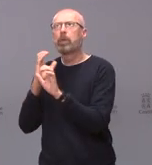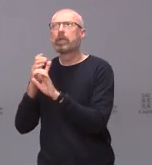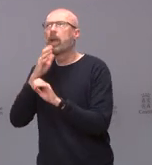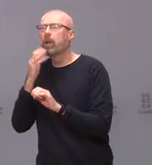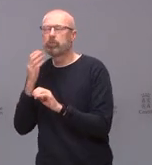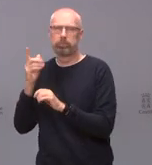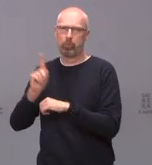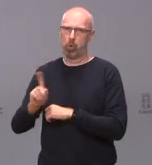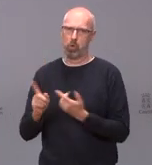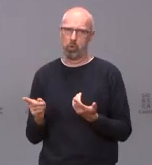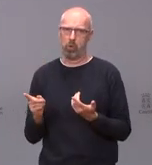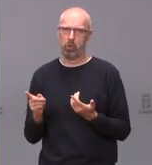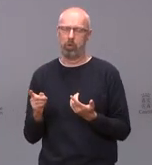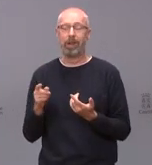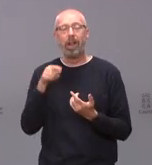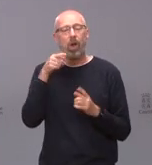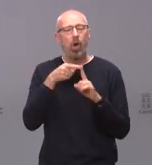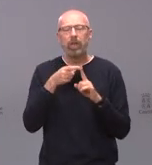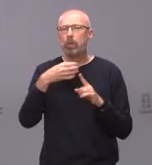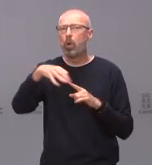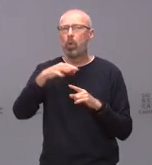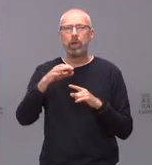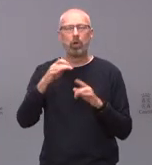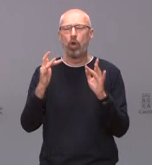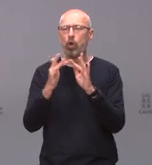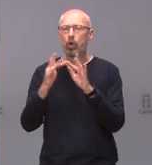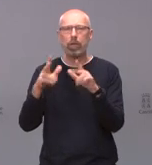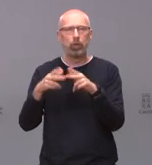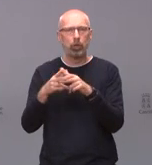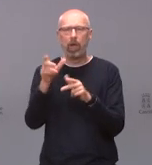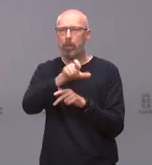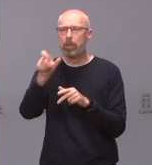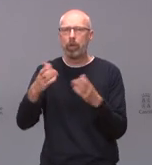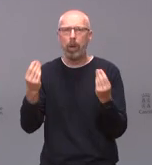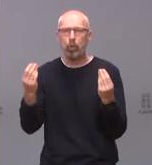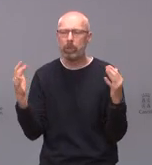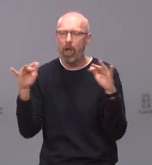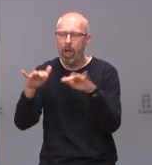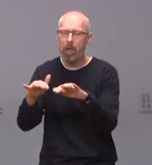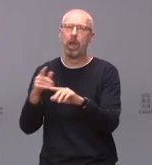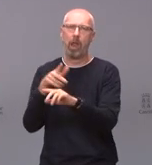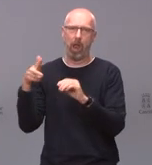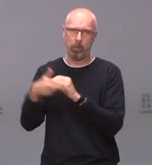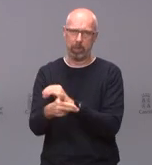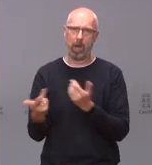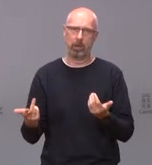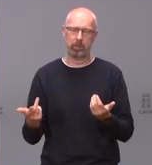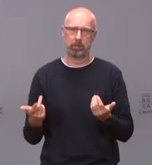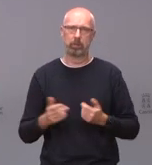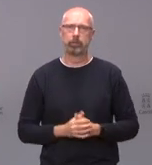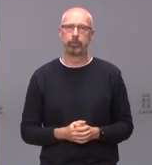contacto social episodios de aglomeración episodios de acumulación de multitudes